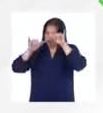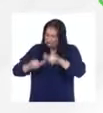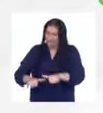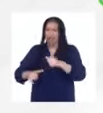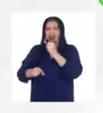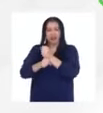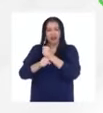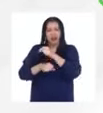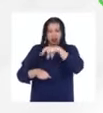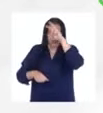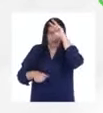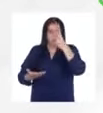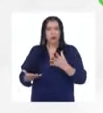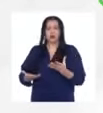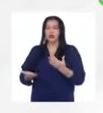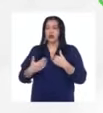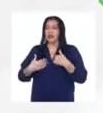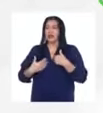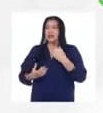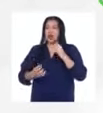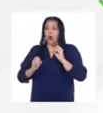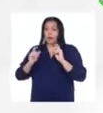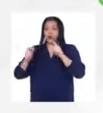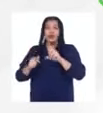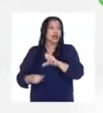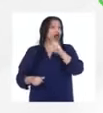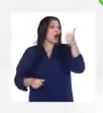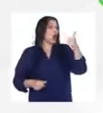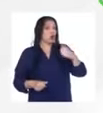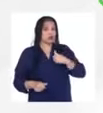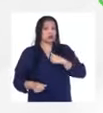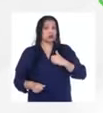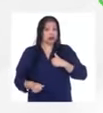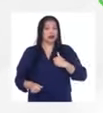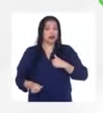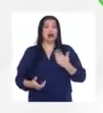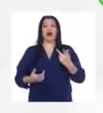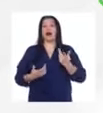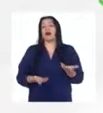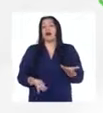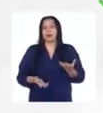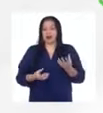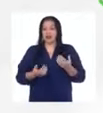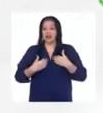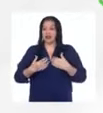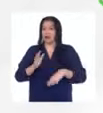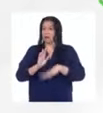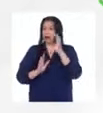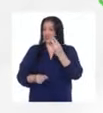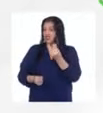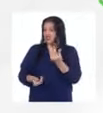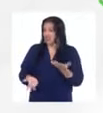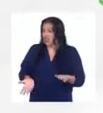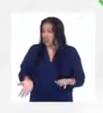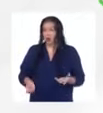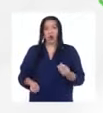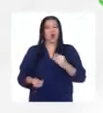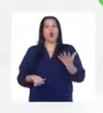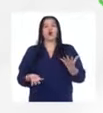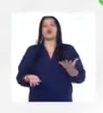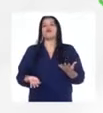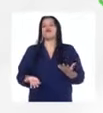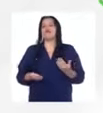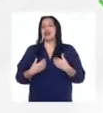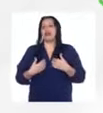cuando tienes una oportunidad de ir a otro país a de repente ganar más dinero a de repente tener